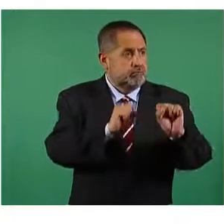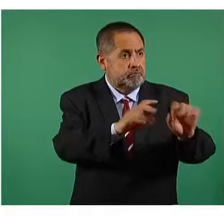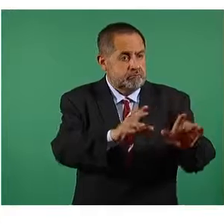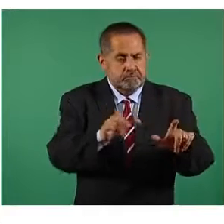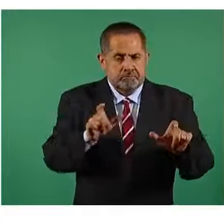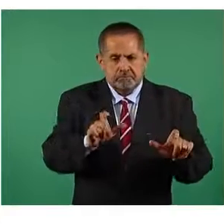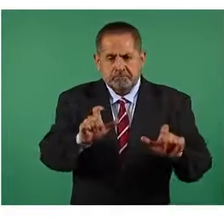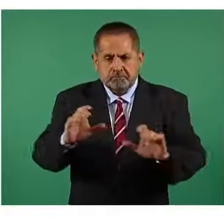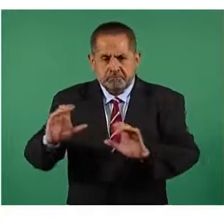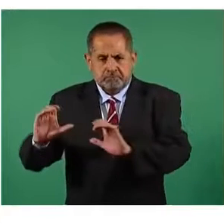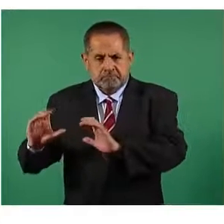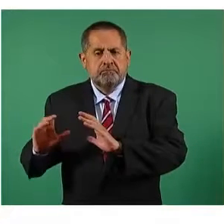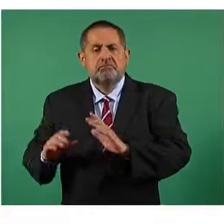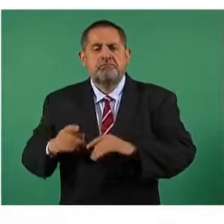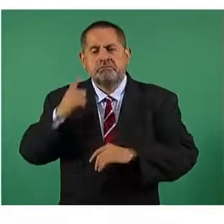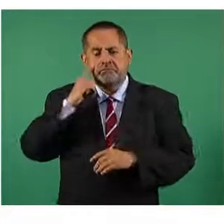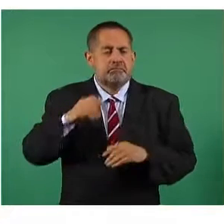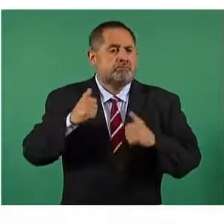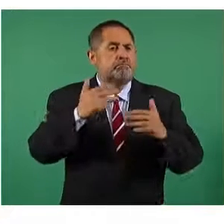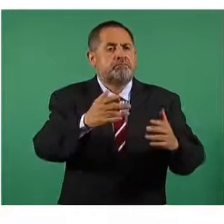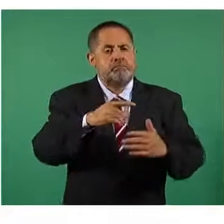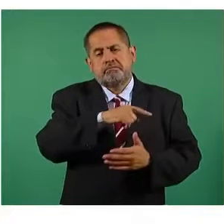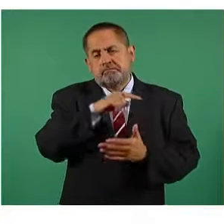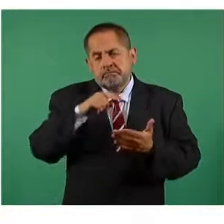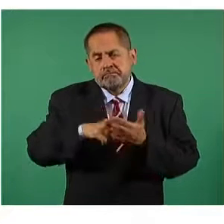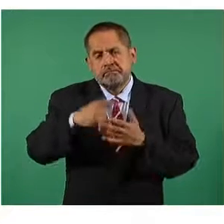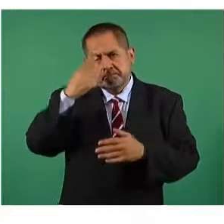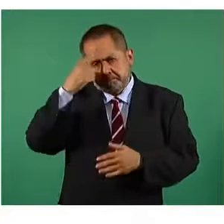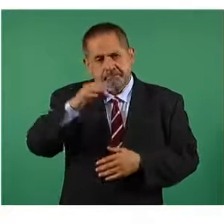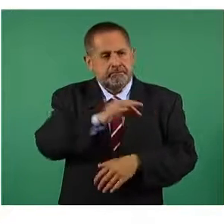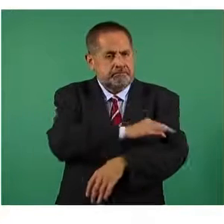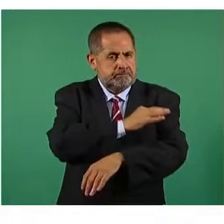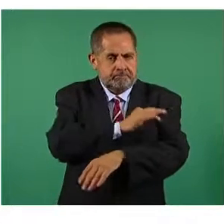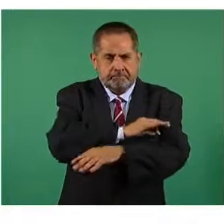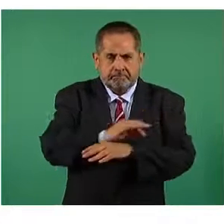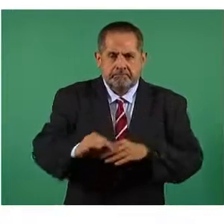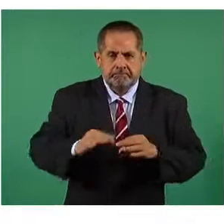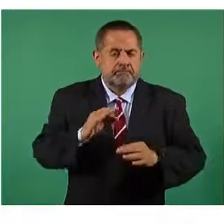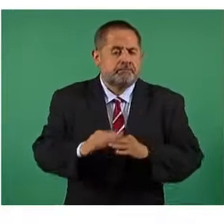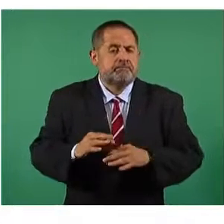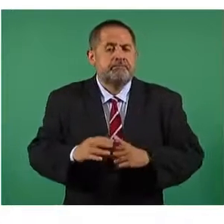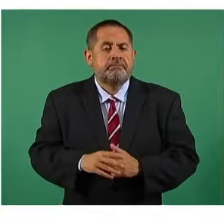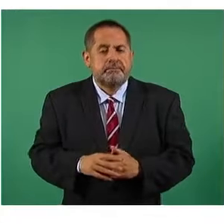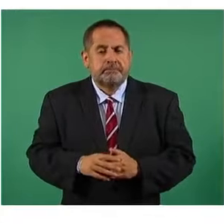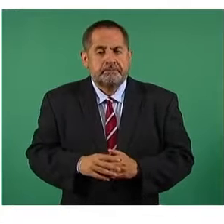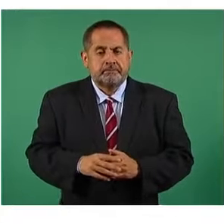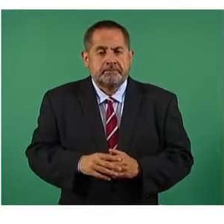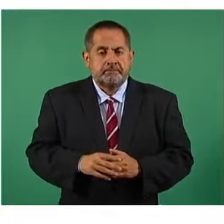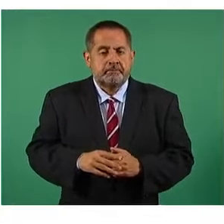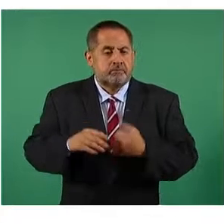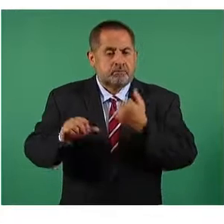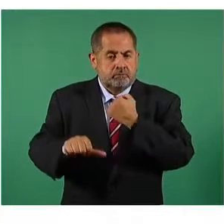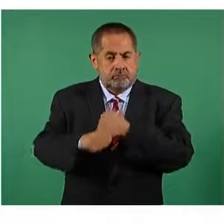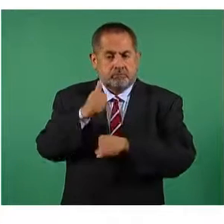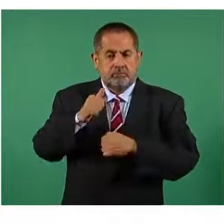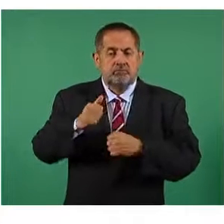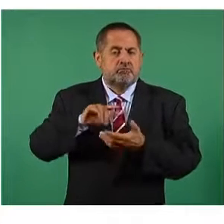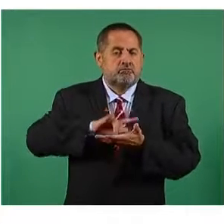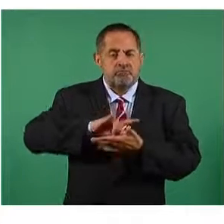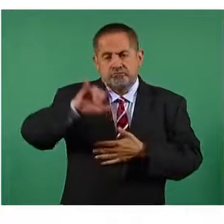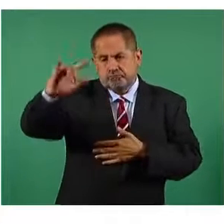diferentes centros de vacunación, el material. Se hicieron 11 vuelos